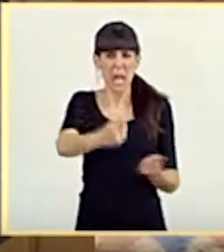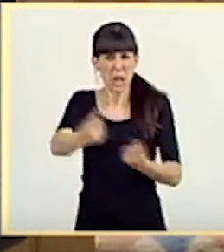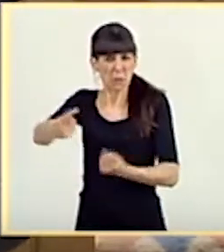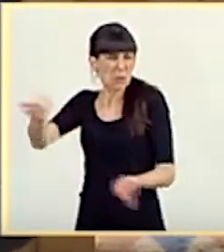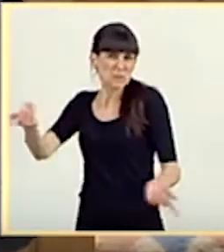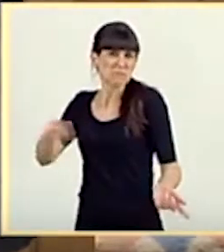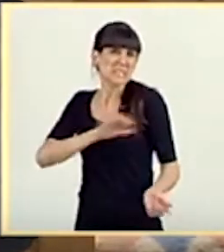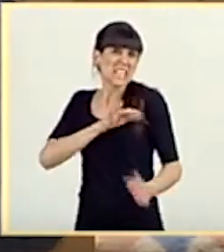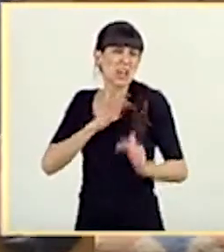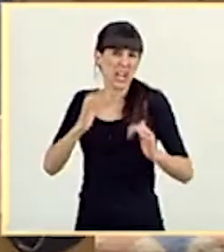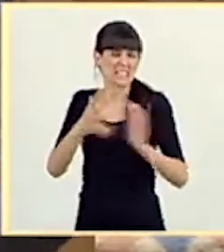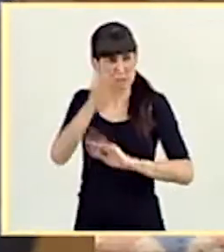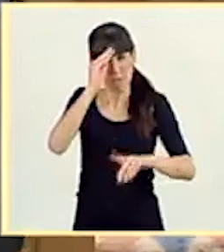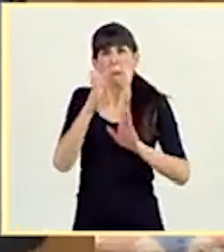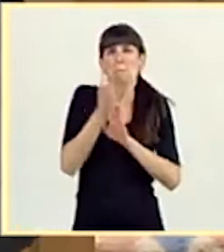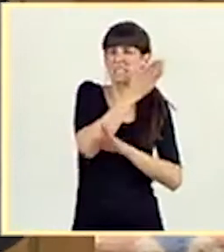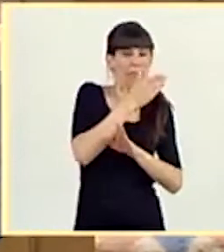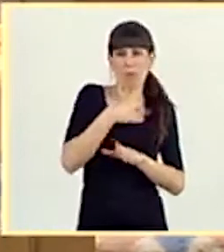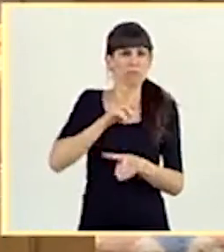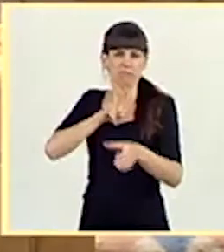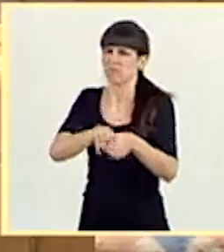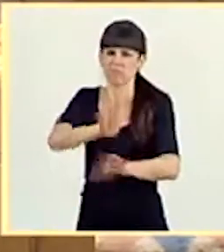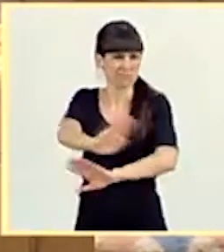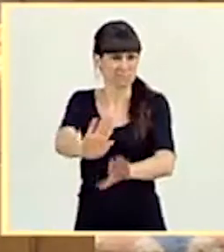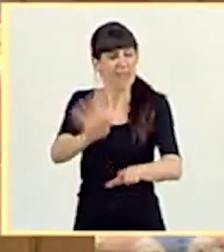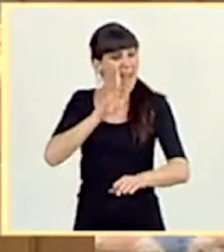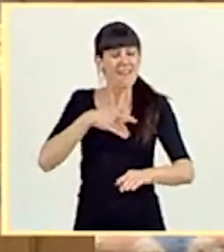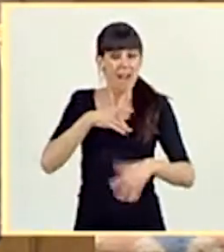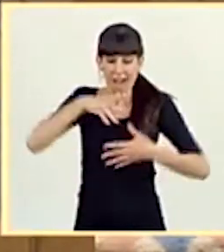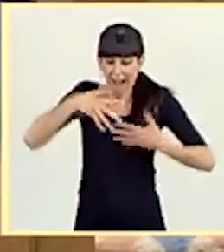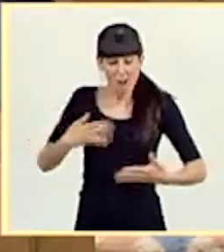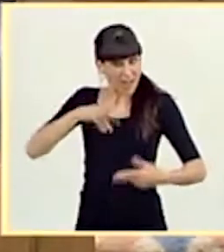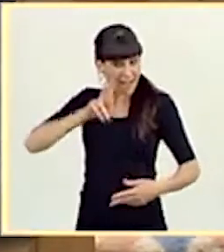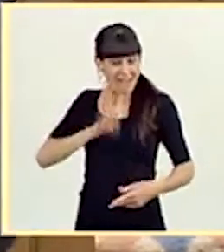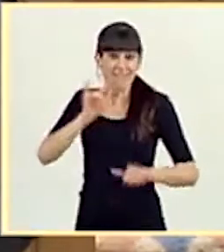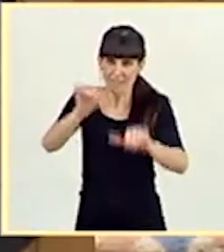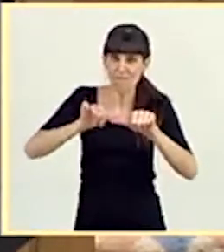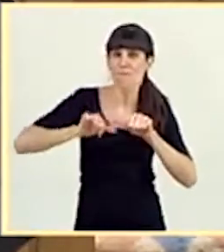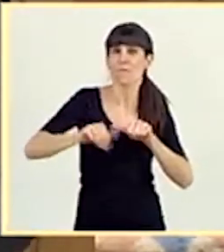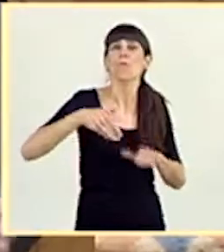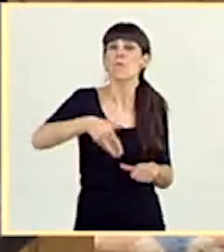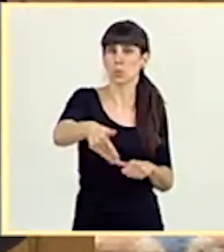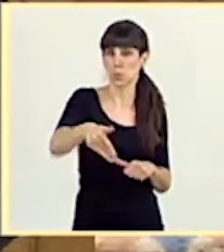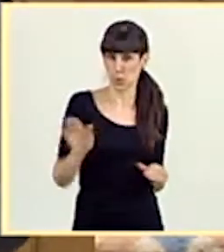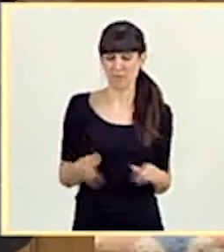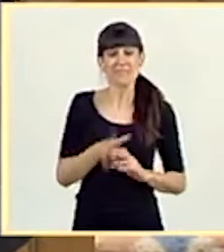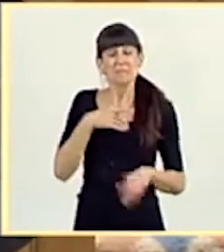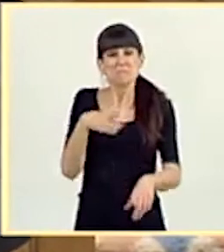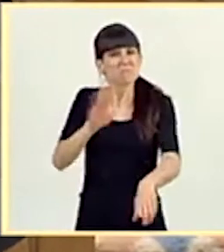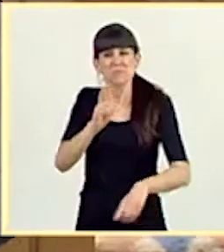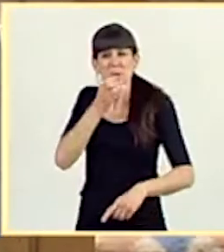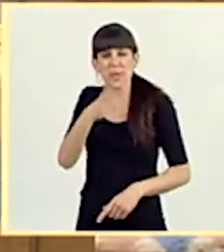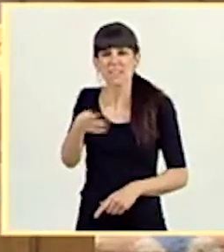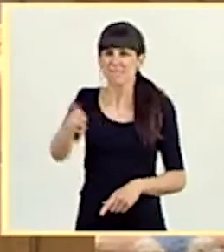señorías en predecir el pasado, no cuenten conmigo. Me ocupo de trabajar para el presente y preparar el futuro. No he entendido muy bien, finalmente,